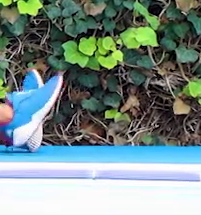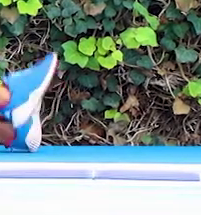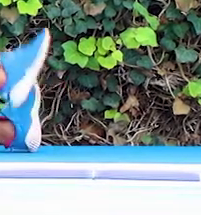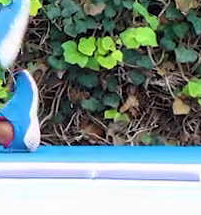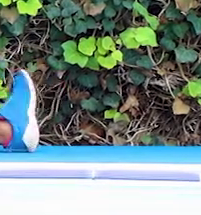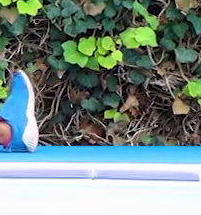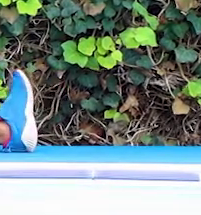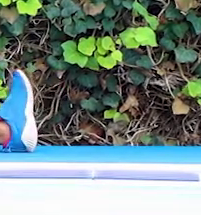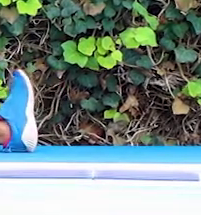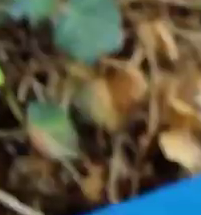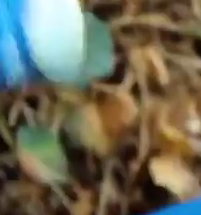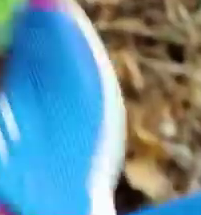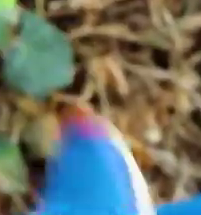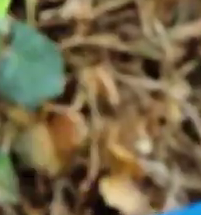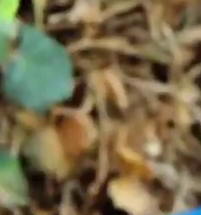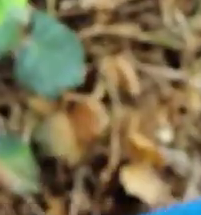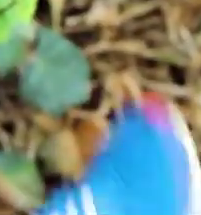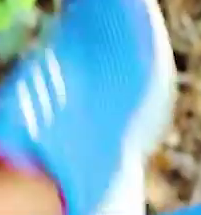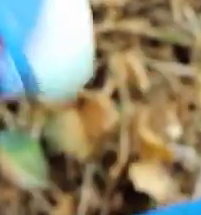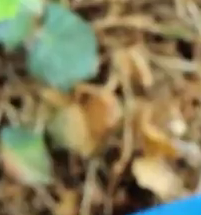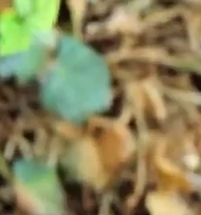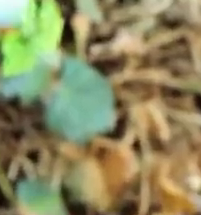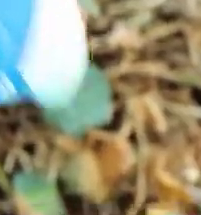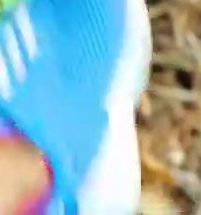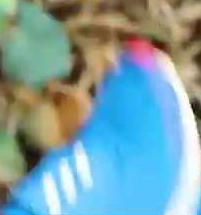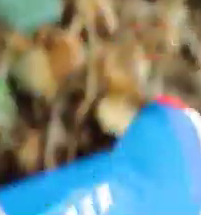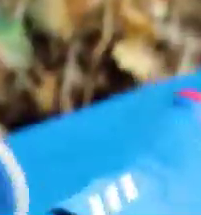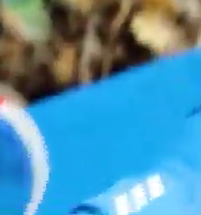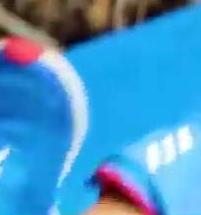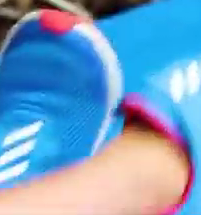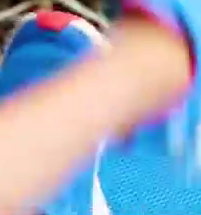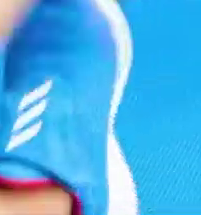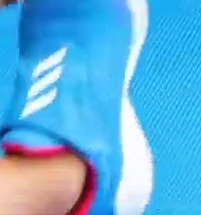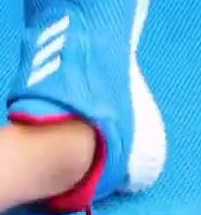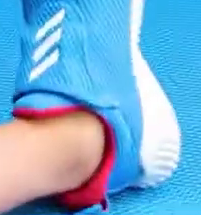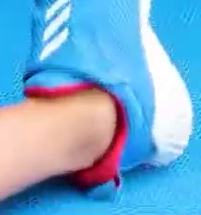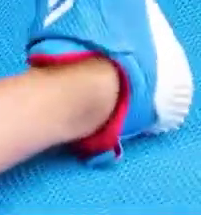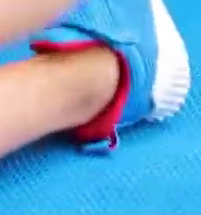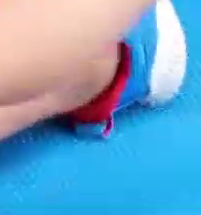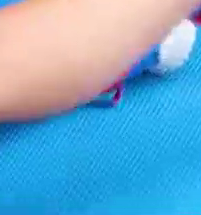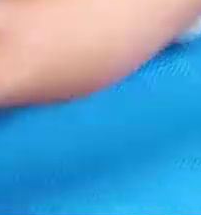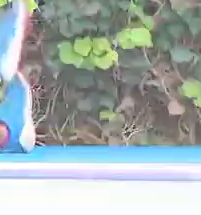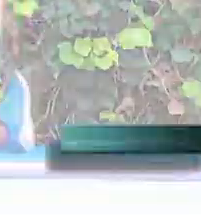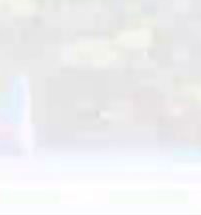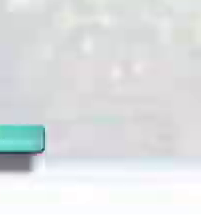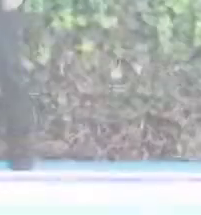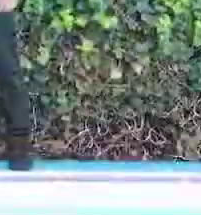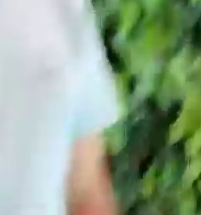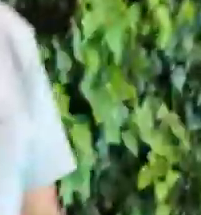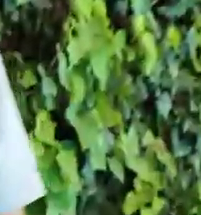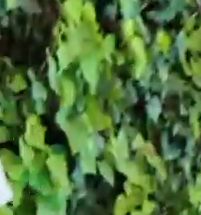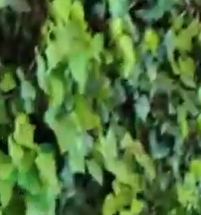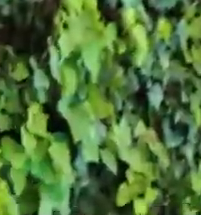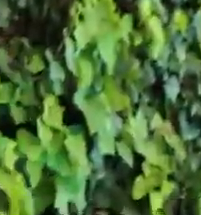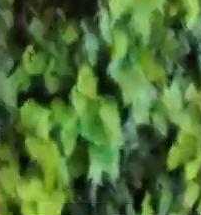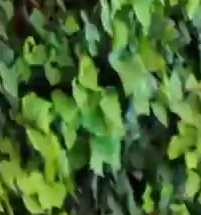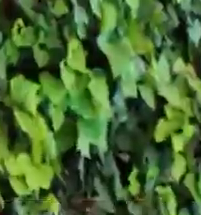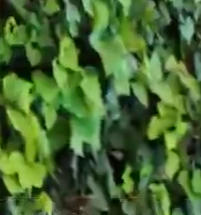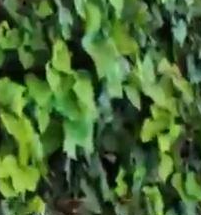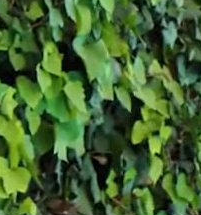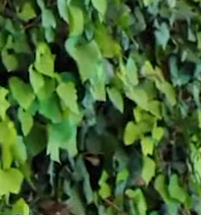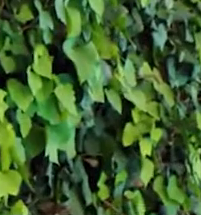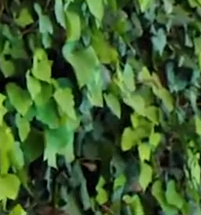sin tocar el piso. Dos. Procura que no toque el piso tu talón. Tres. Una más. Ok. Seguimos